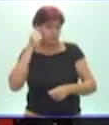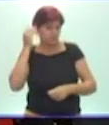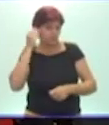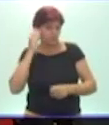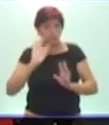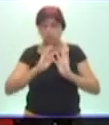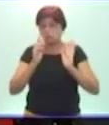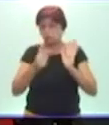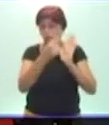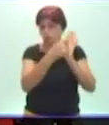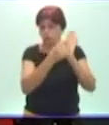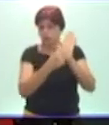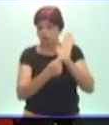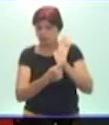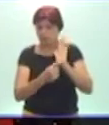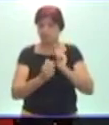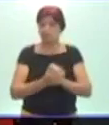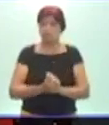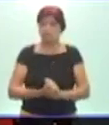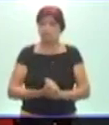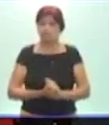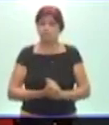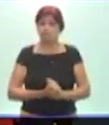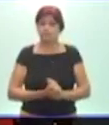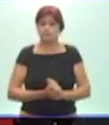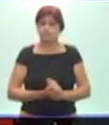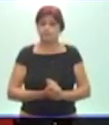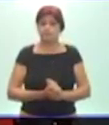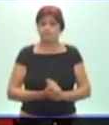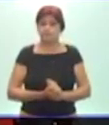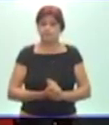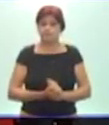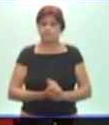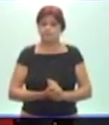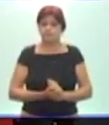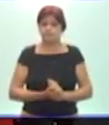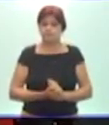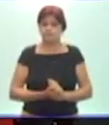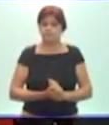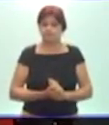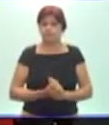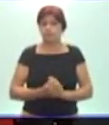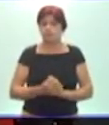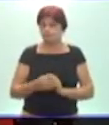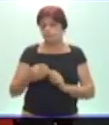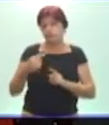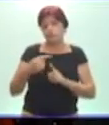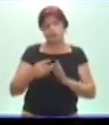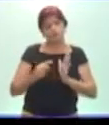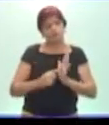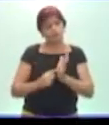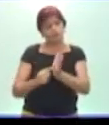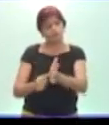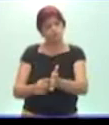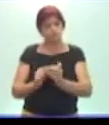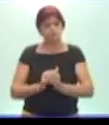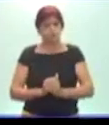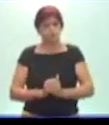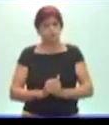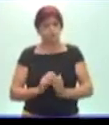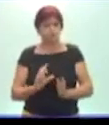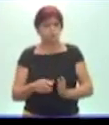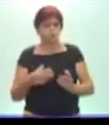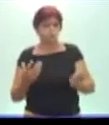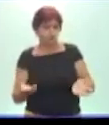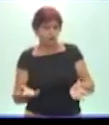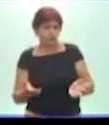elementos. ahora, yo les traigo algunas sugerencias y una de las sugerencias que les traigo